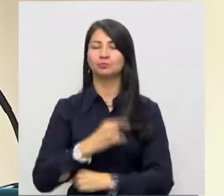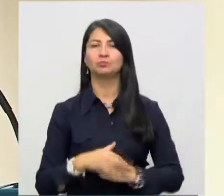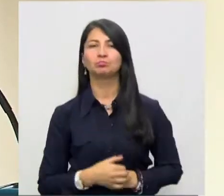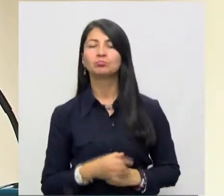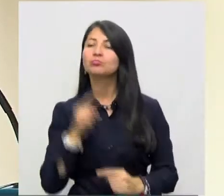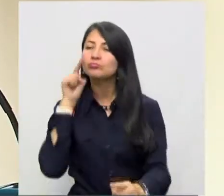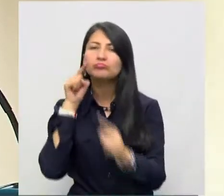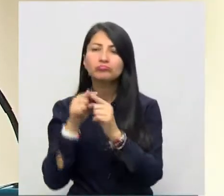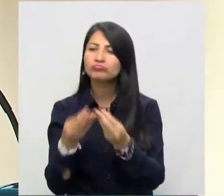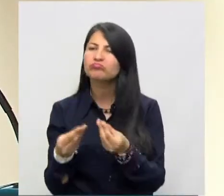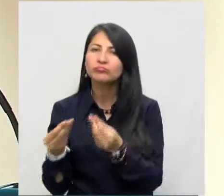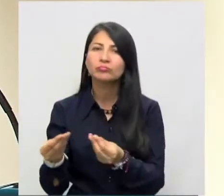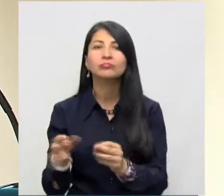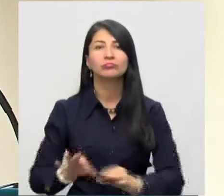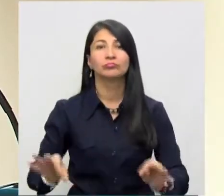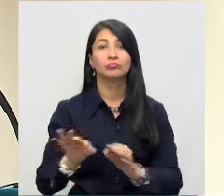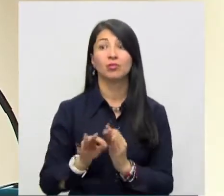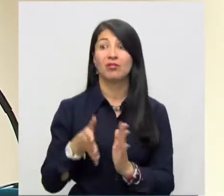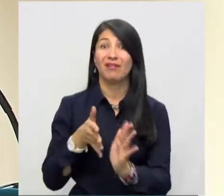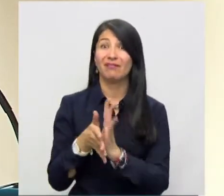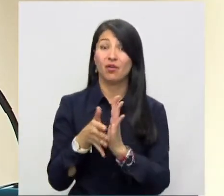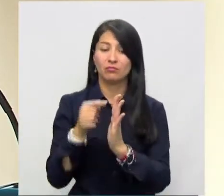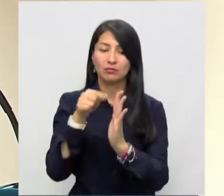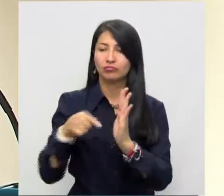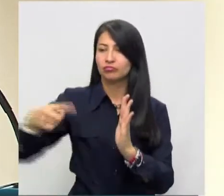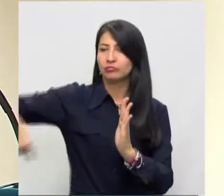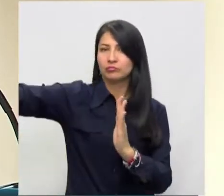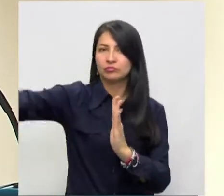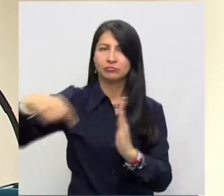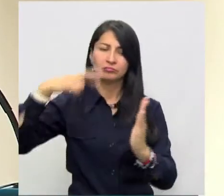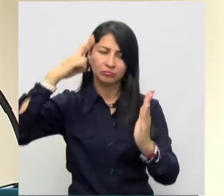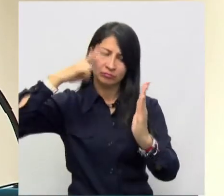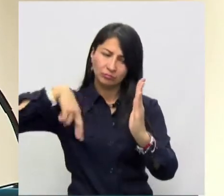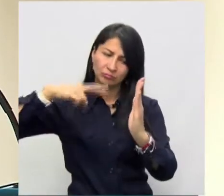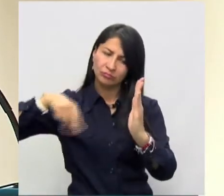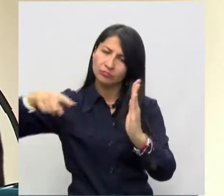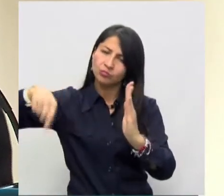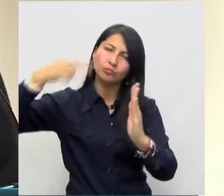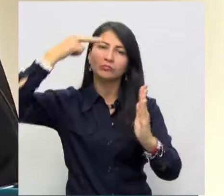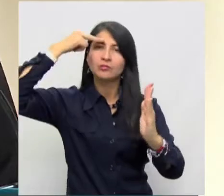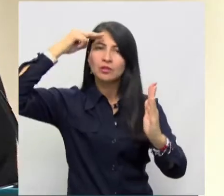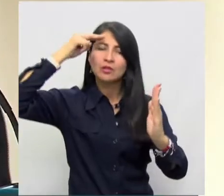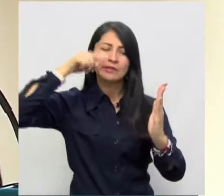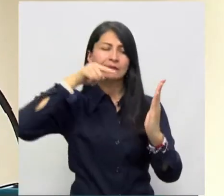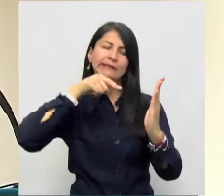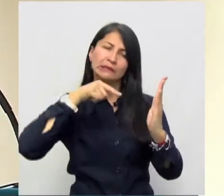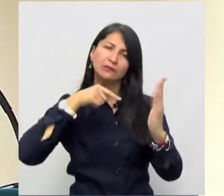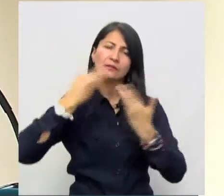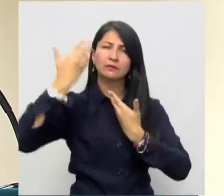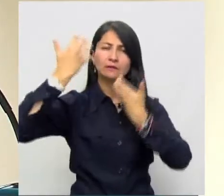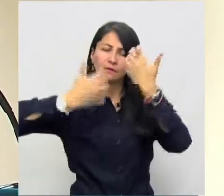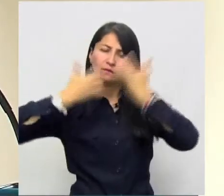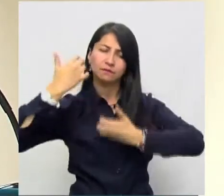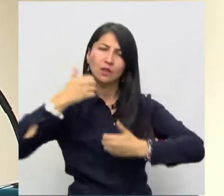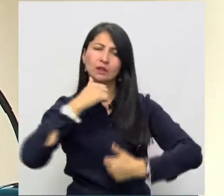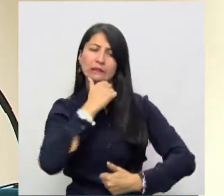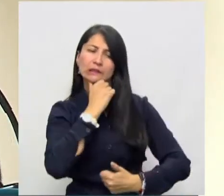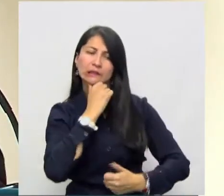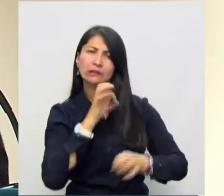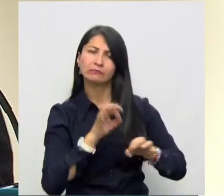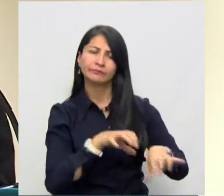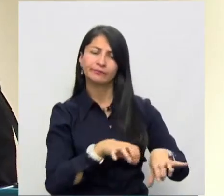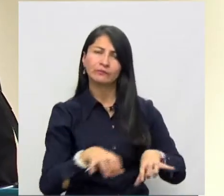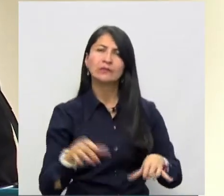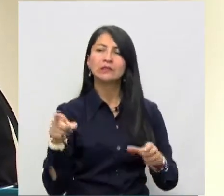sentido, considero que estos informes deben ser revisados e interpretados con un enfoque de evaluación de eficiencia y